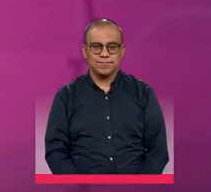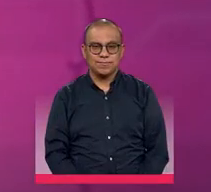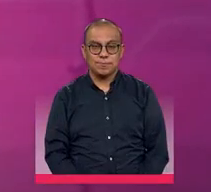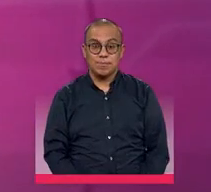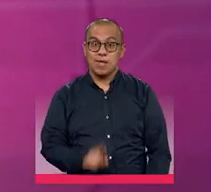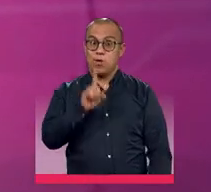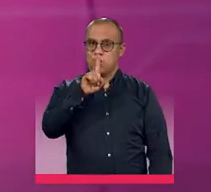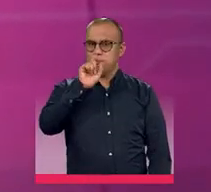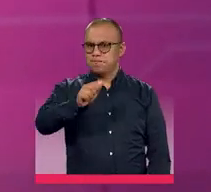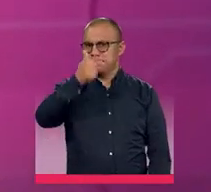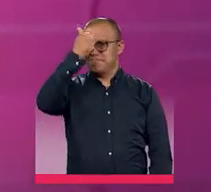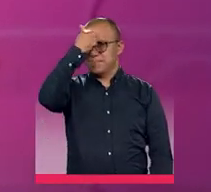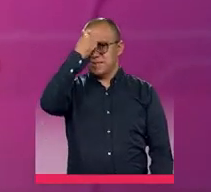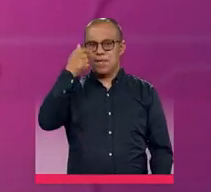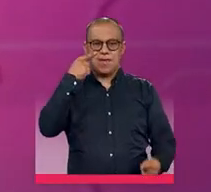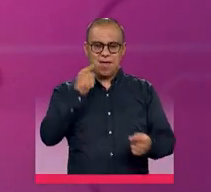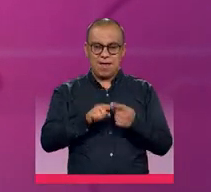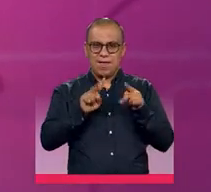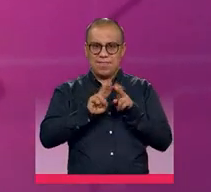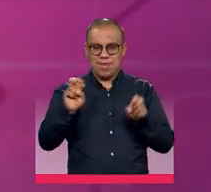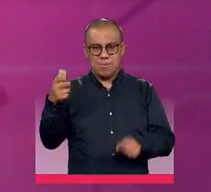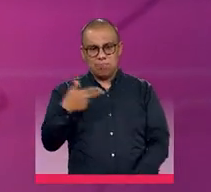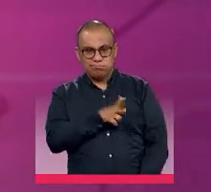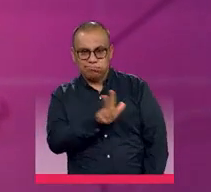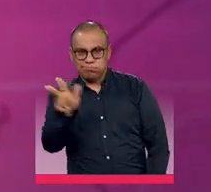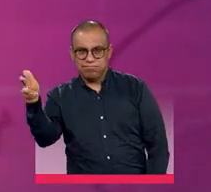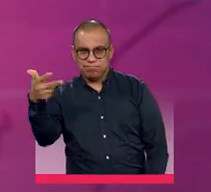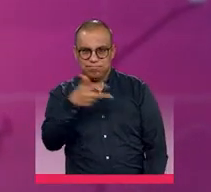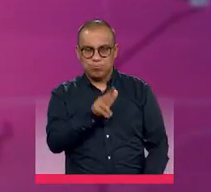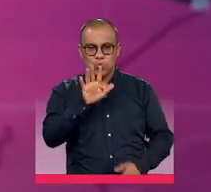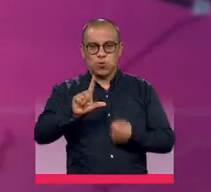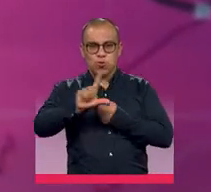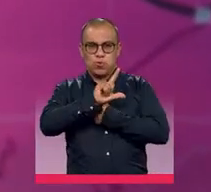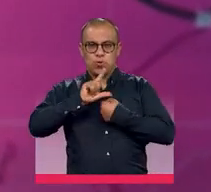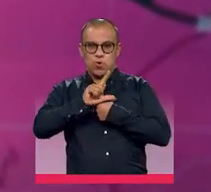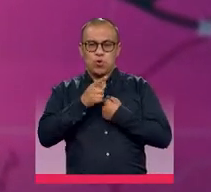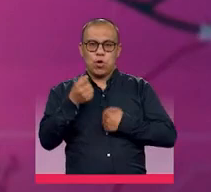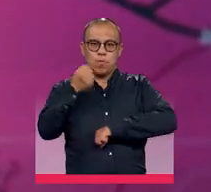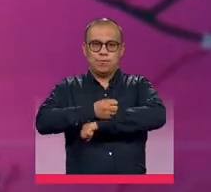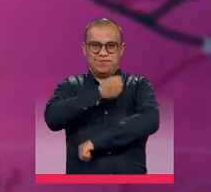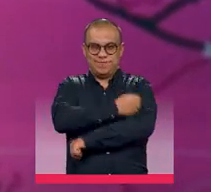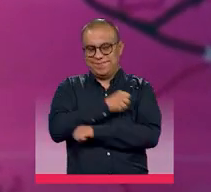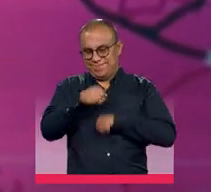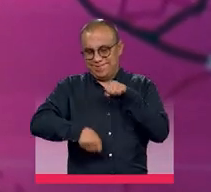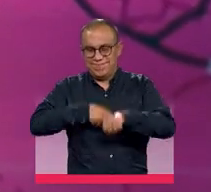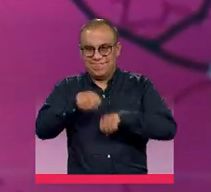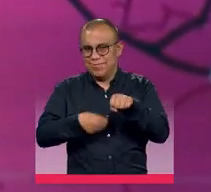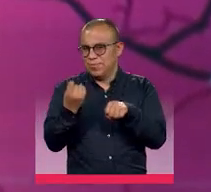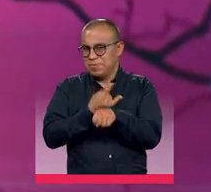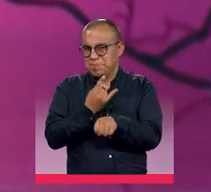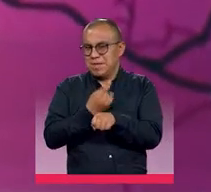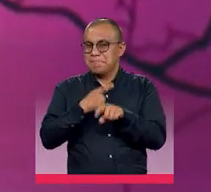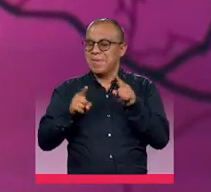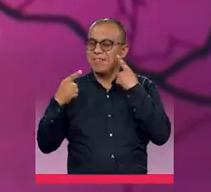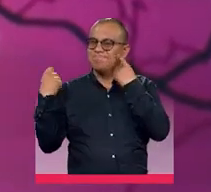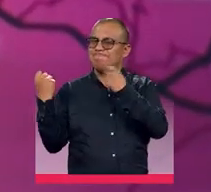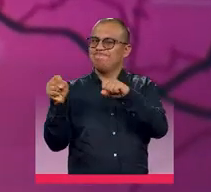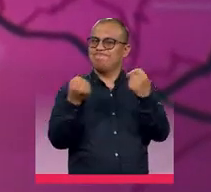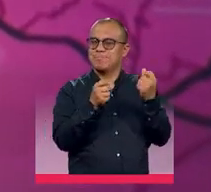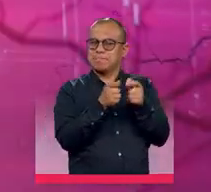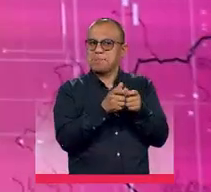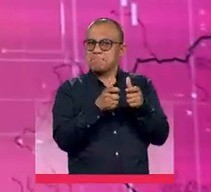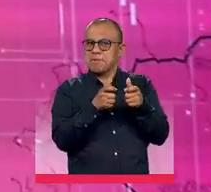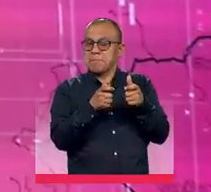Uno de los principales medios de transporte de los habitantes de la localidad de Suba es la bicicleta. Sin embargo, hay preocupación por el